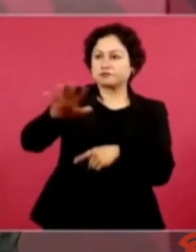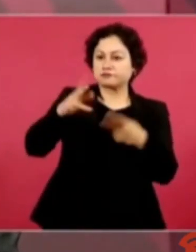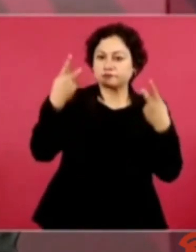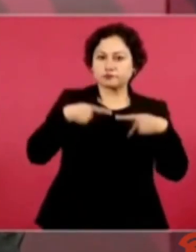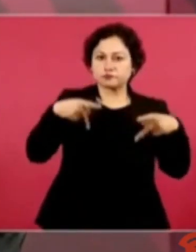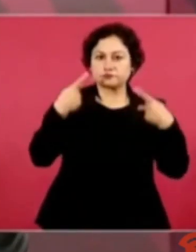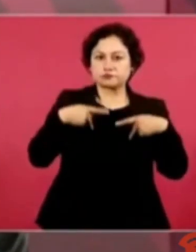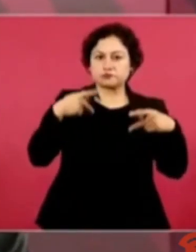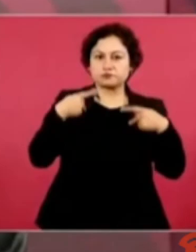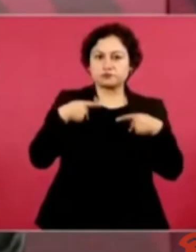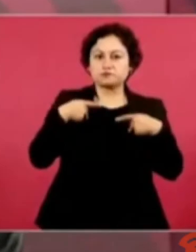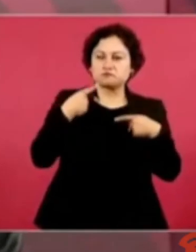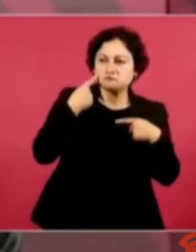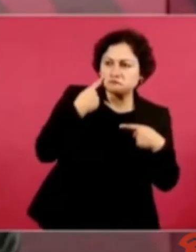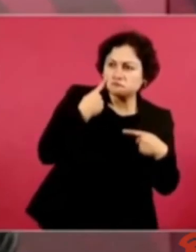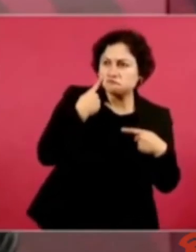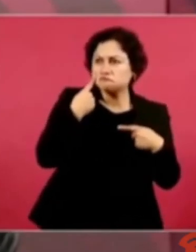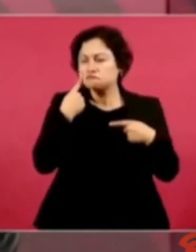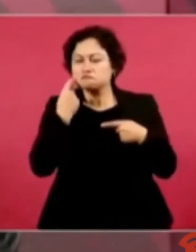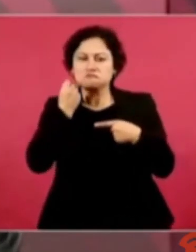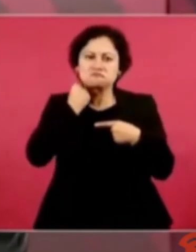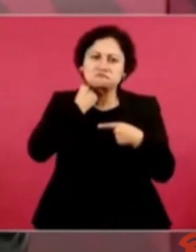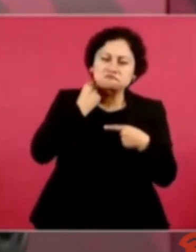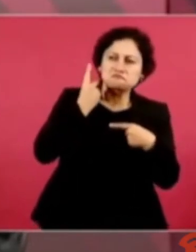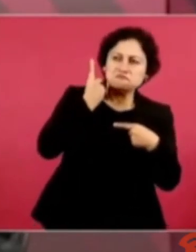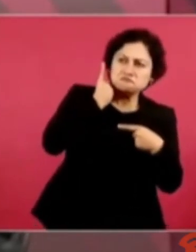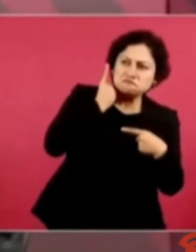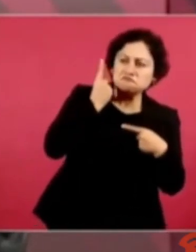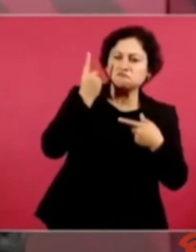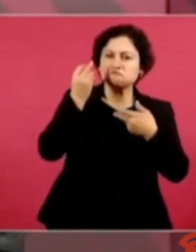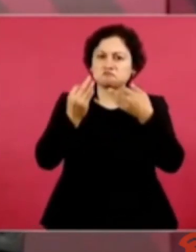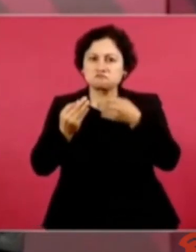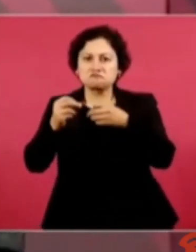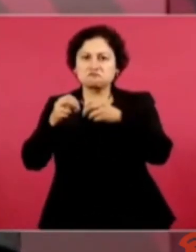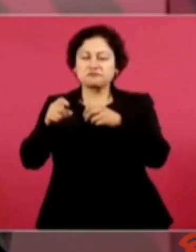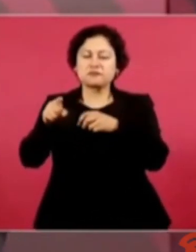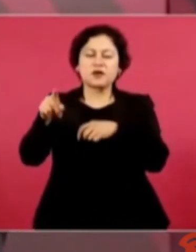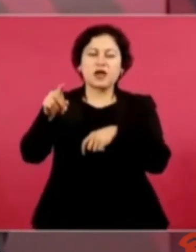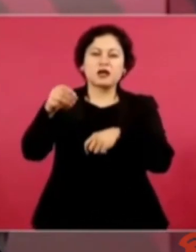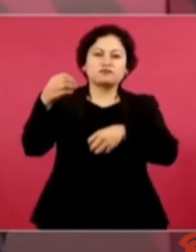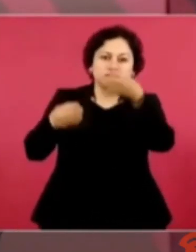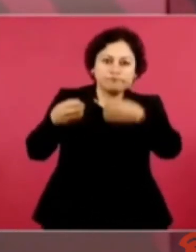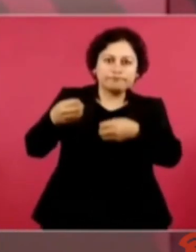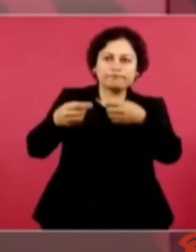no una minoría, no la oligarquía.